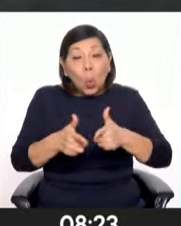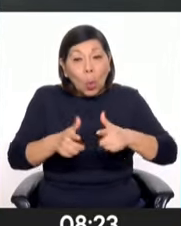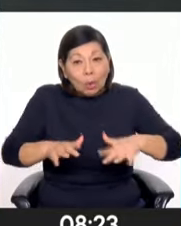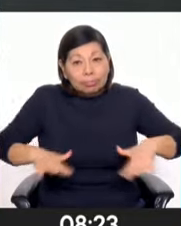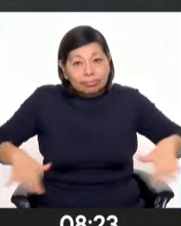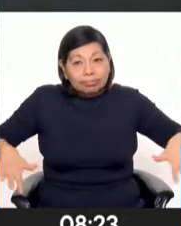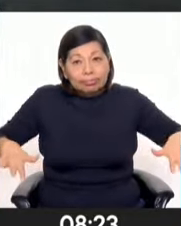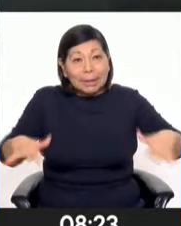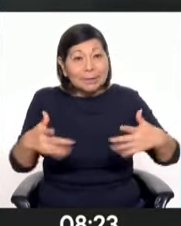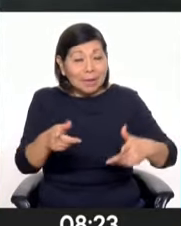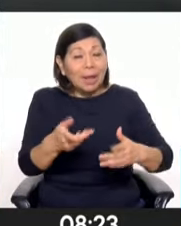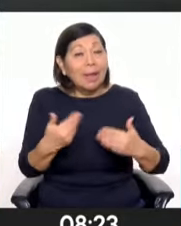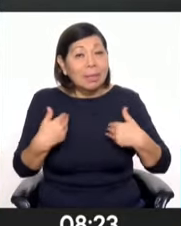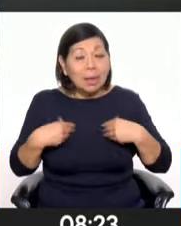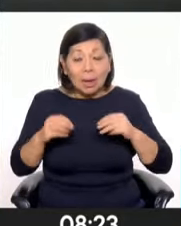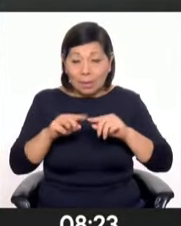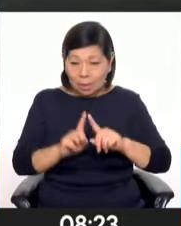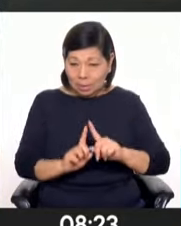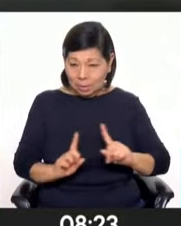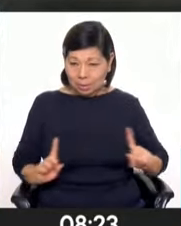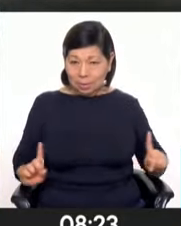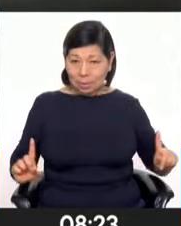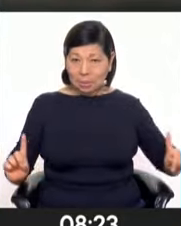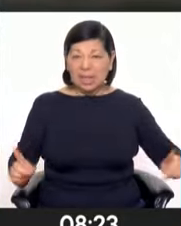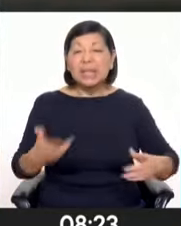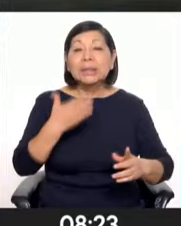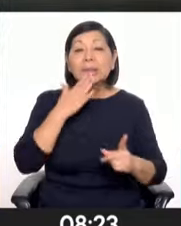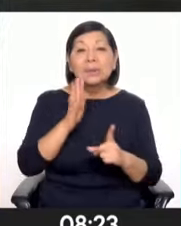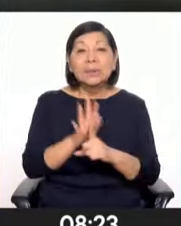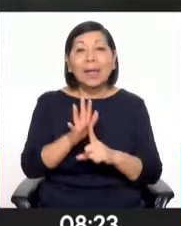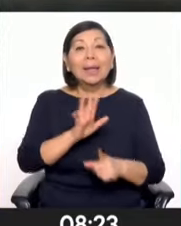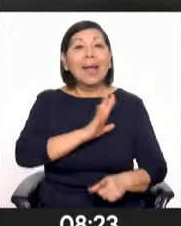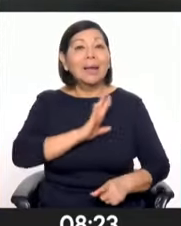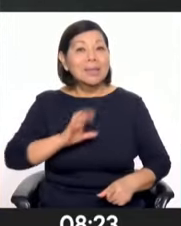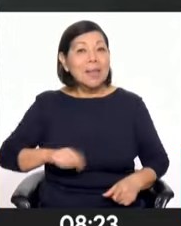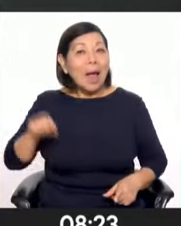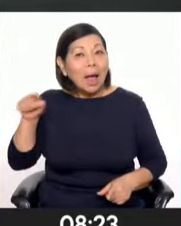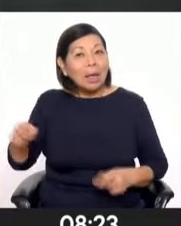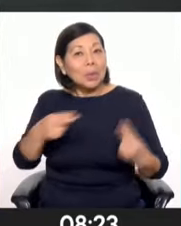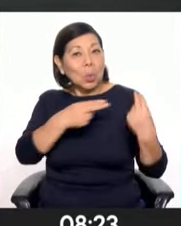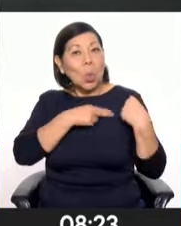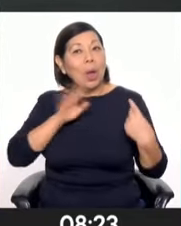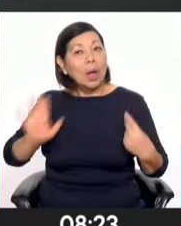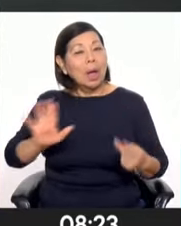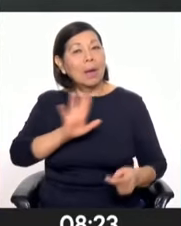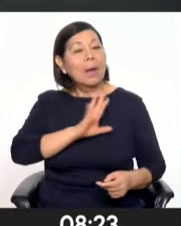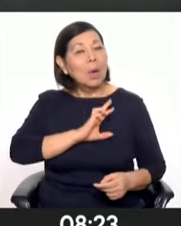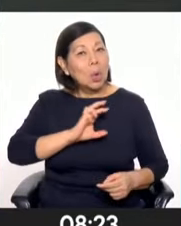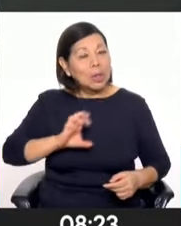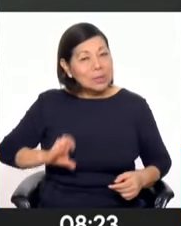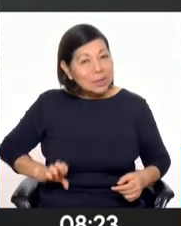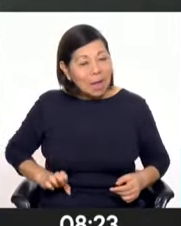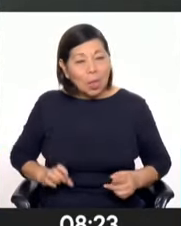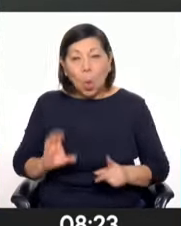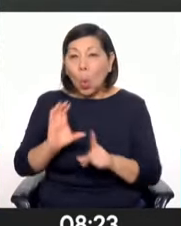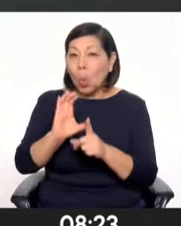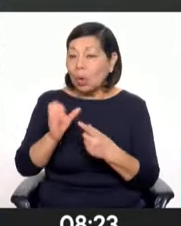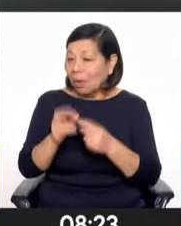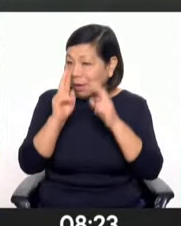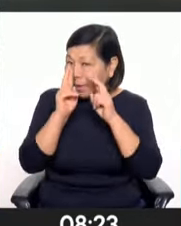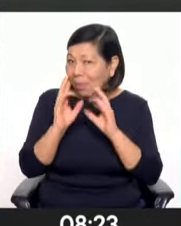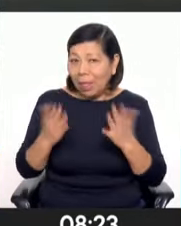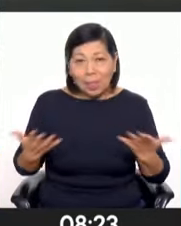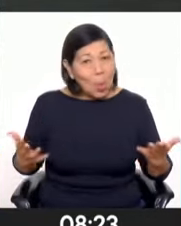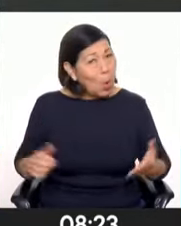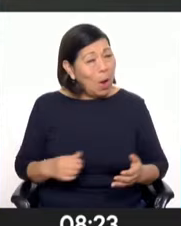de los trocitos que ellos deben de colocar que eso le pertenece al Estado, que le pertenece a Cultura, ¿no? Pero eso no se está respetando.